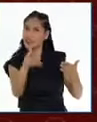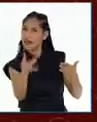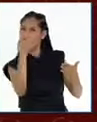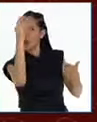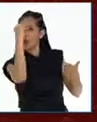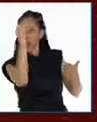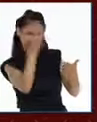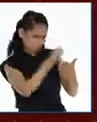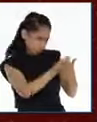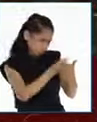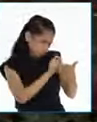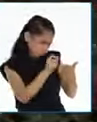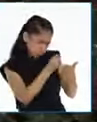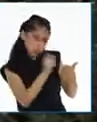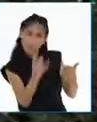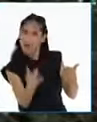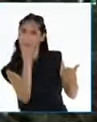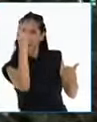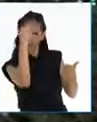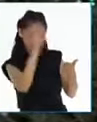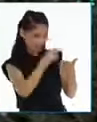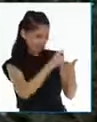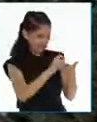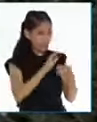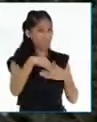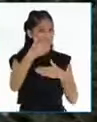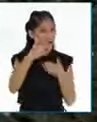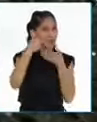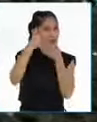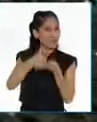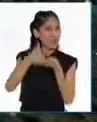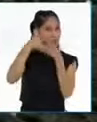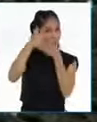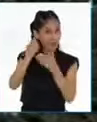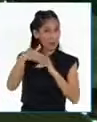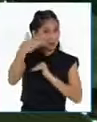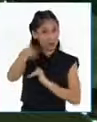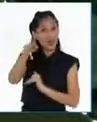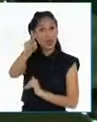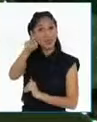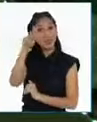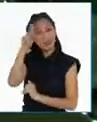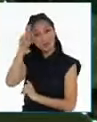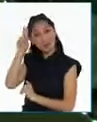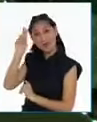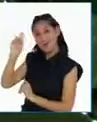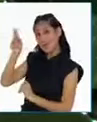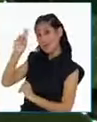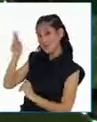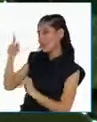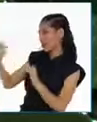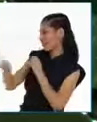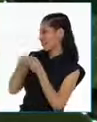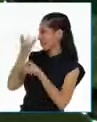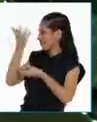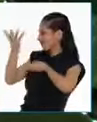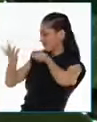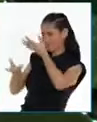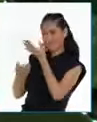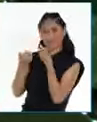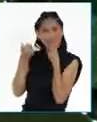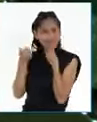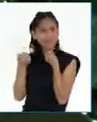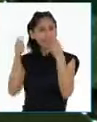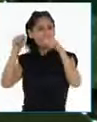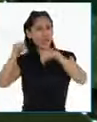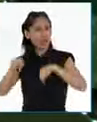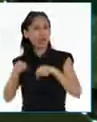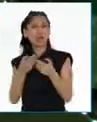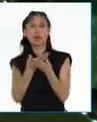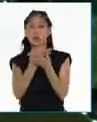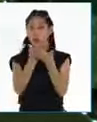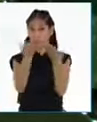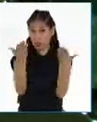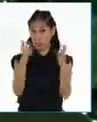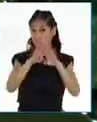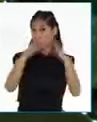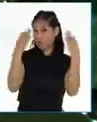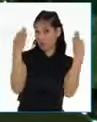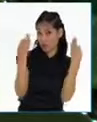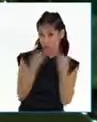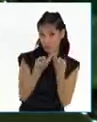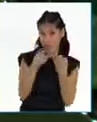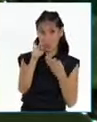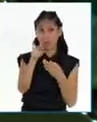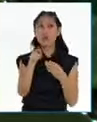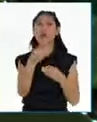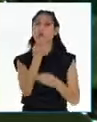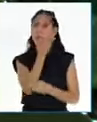sus clases y seguro que a sus profesores les gustará que se los compartan. Queridas familias, el espacio que usen sus hijas e hijos para